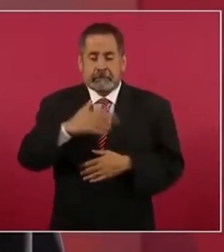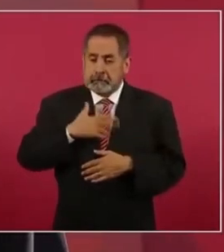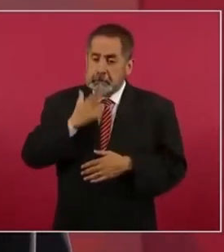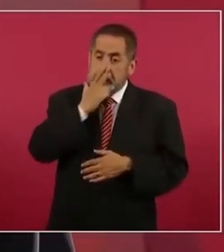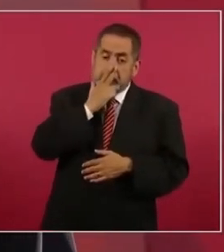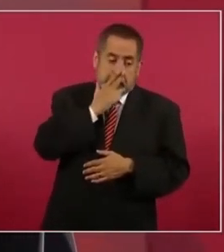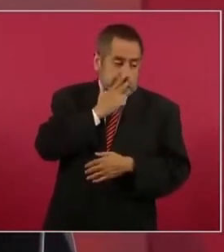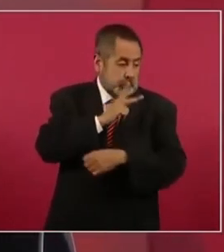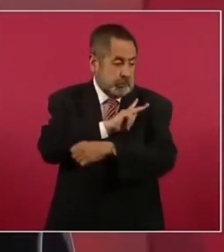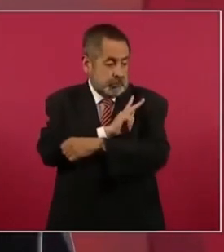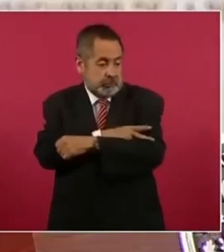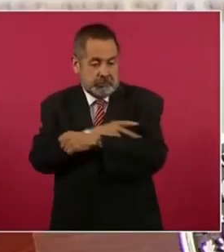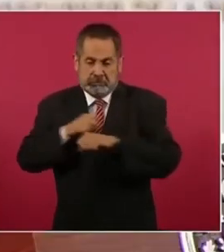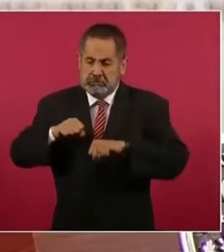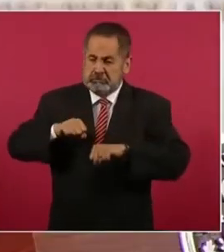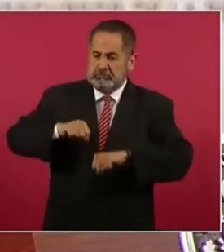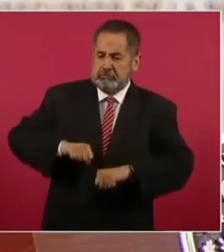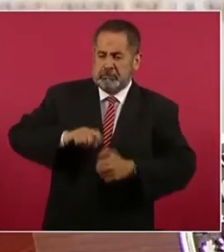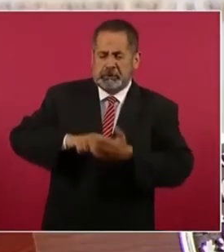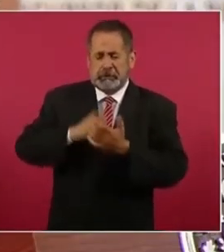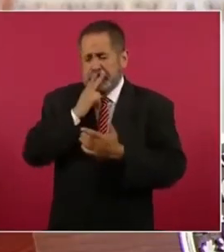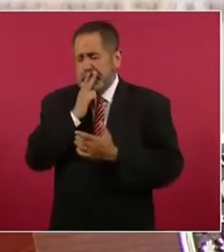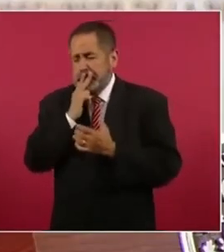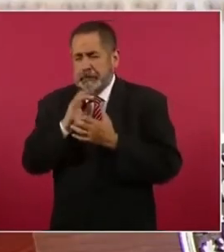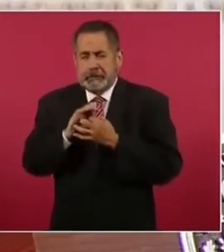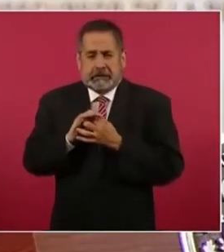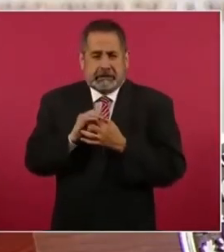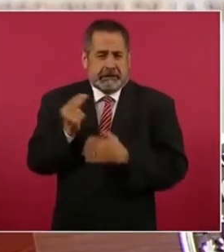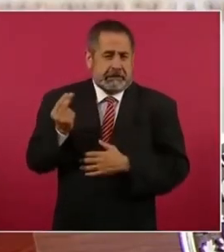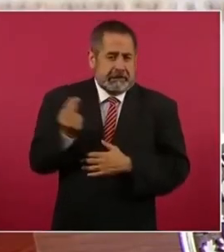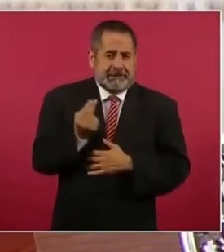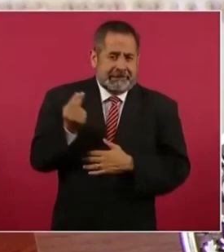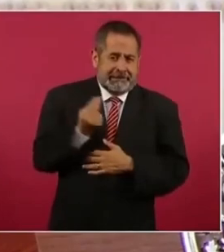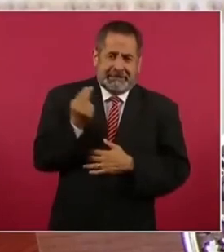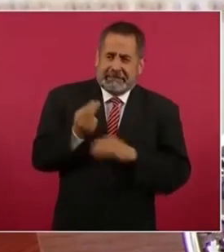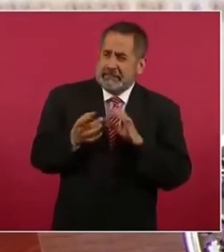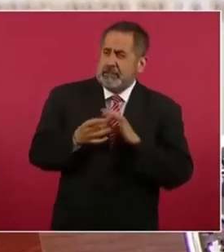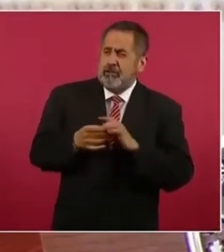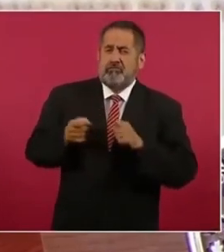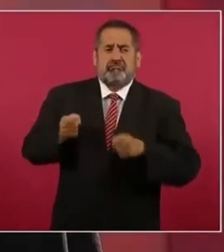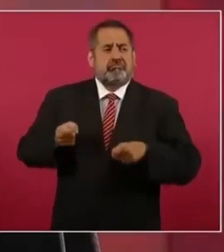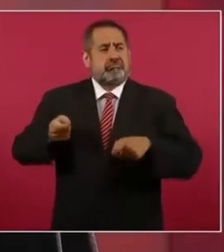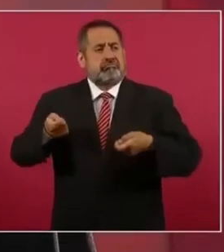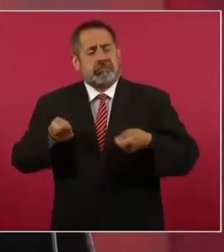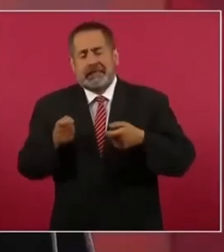o se encariña con el poder,